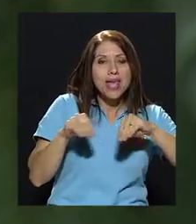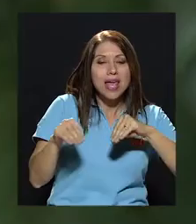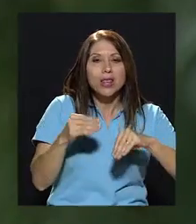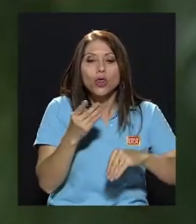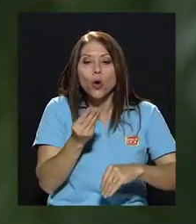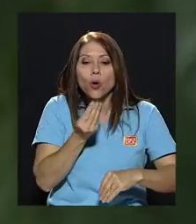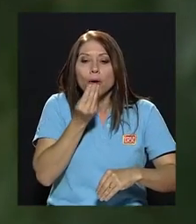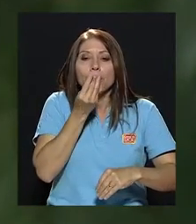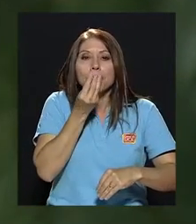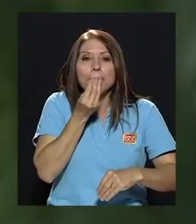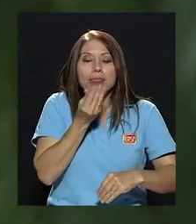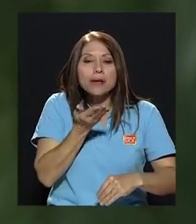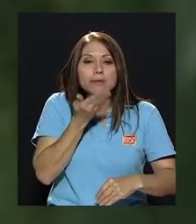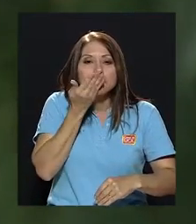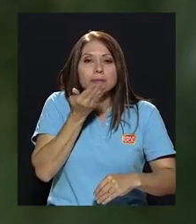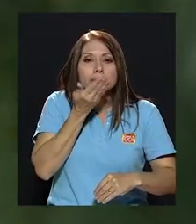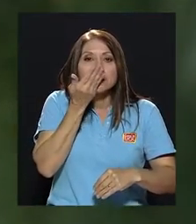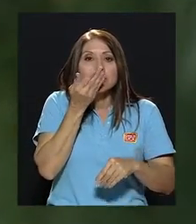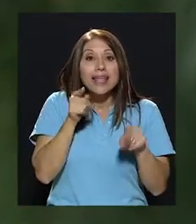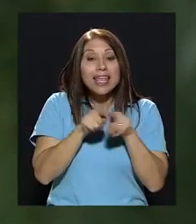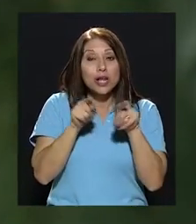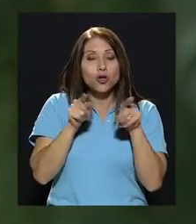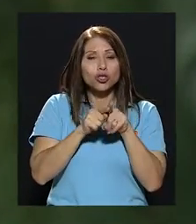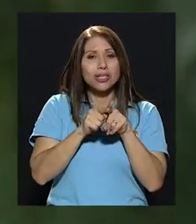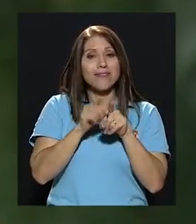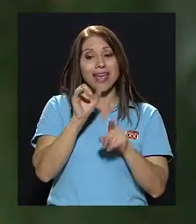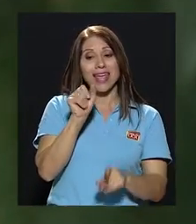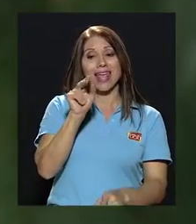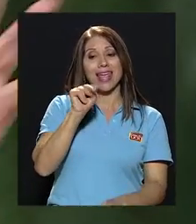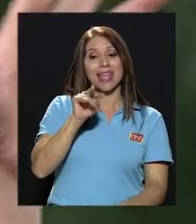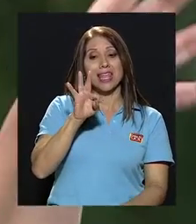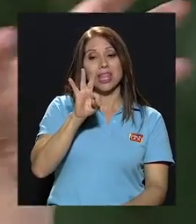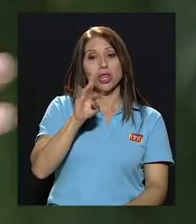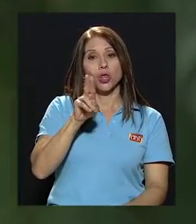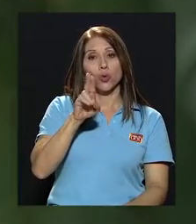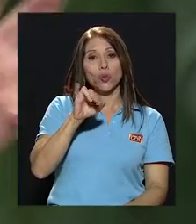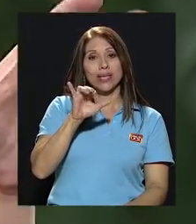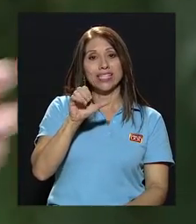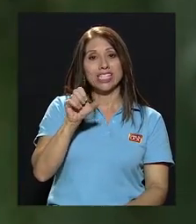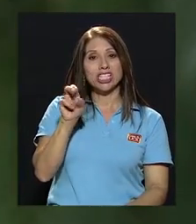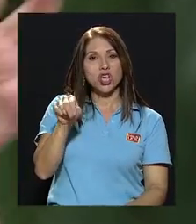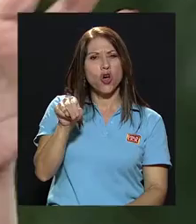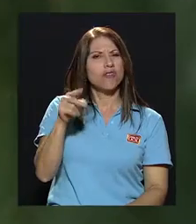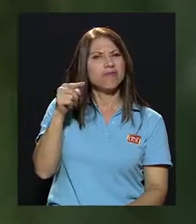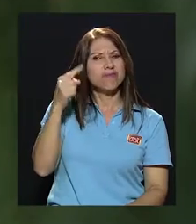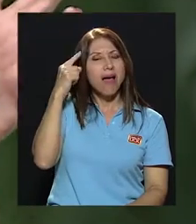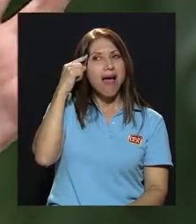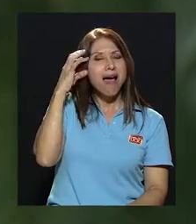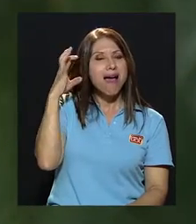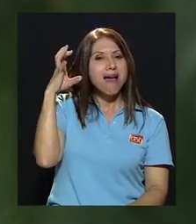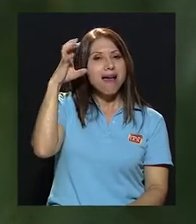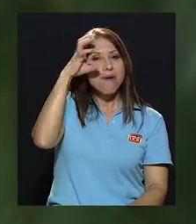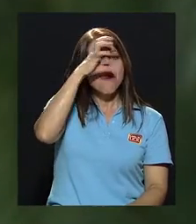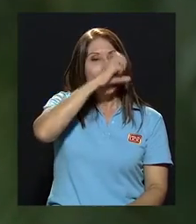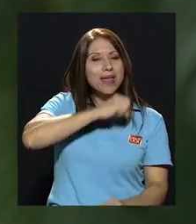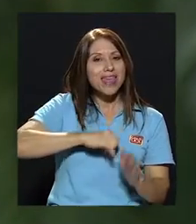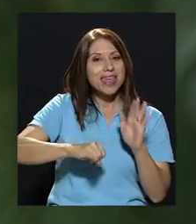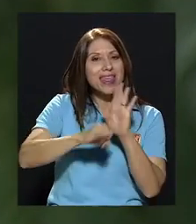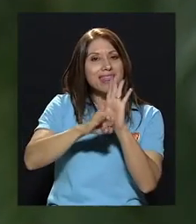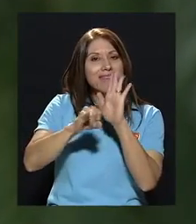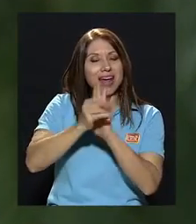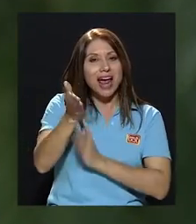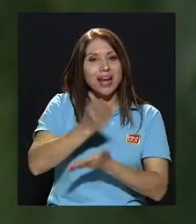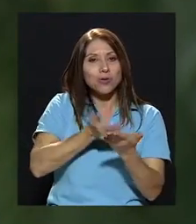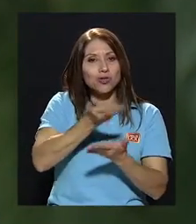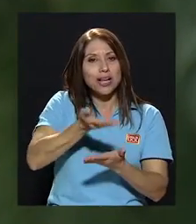gusto, el olfato e inclusive la intuición, que es la capacidad de identificar algunos elementos en